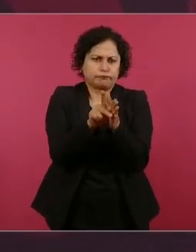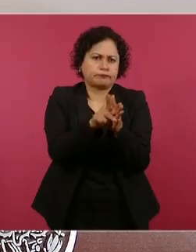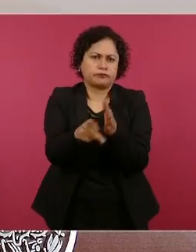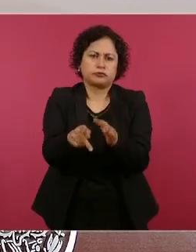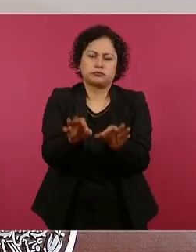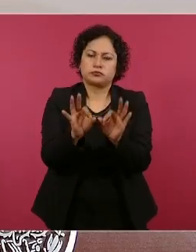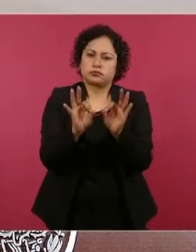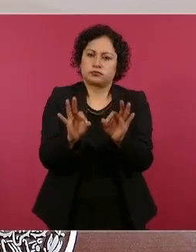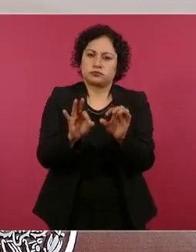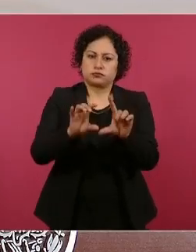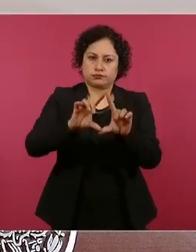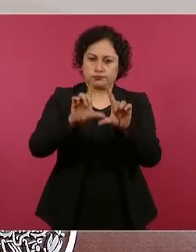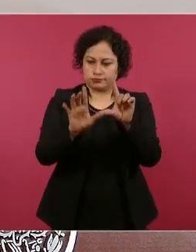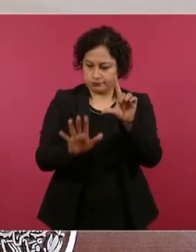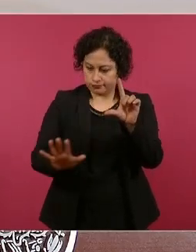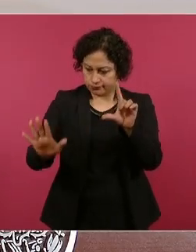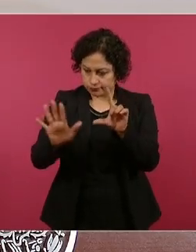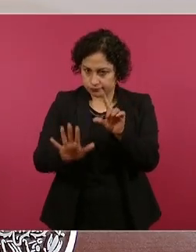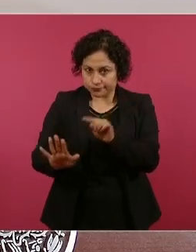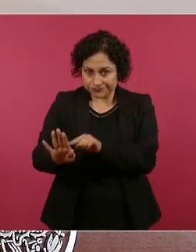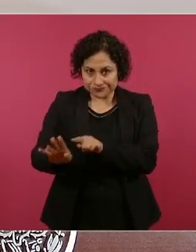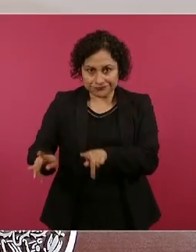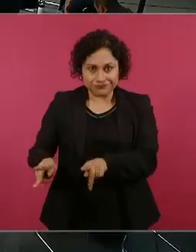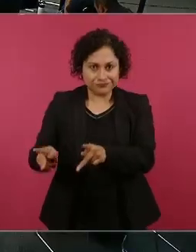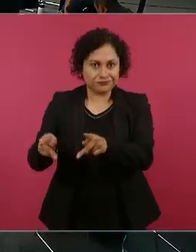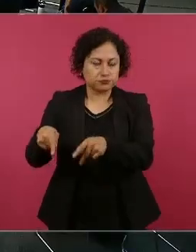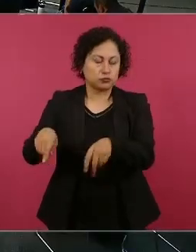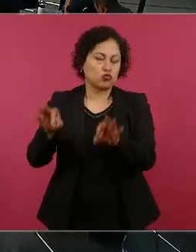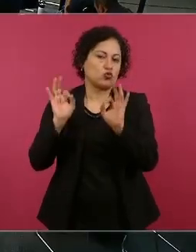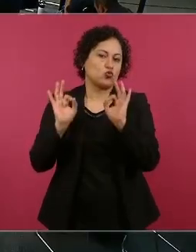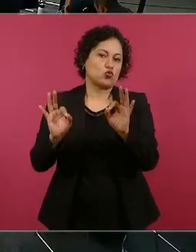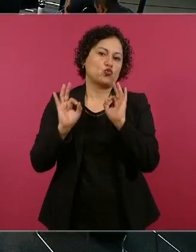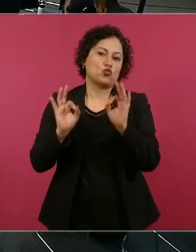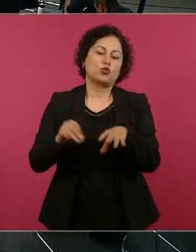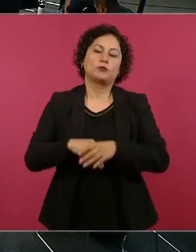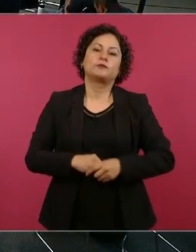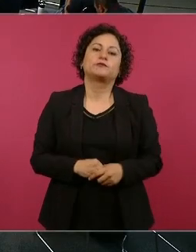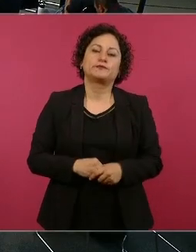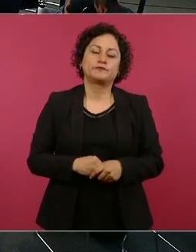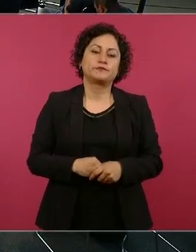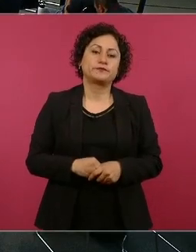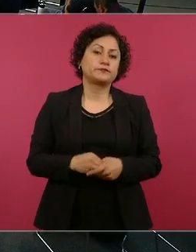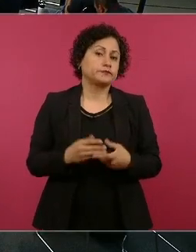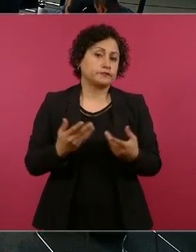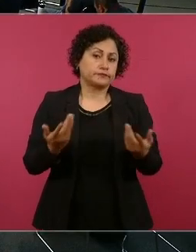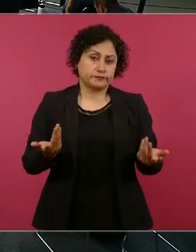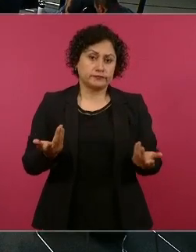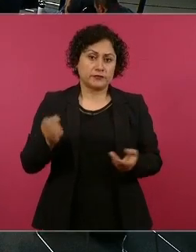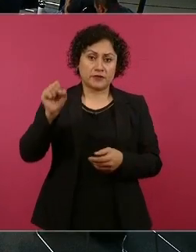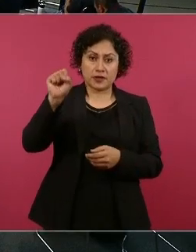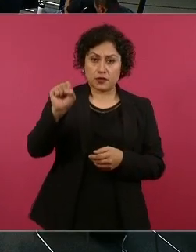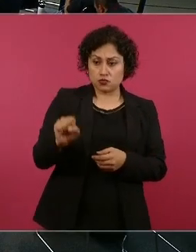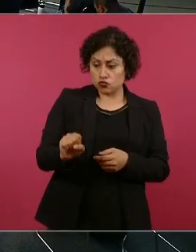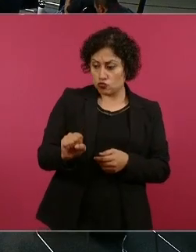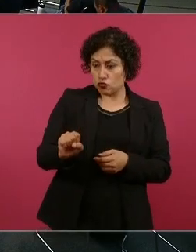la península. Entonces, está muy bien el sureste,